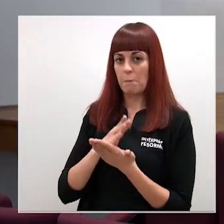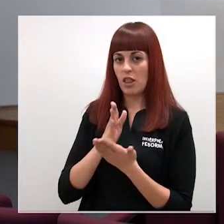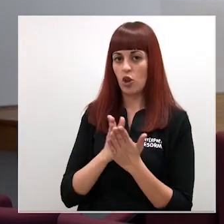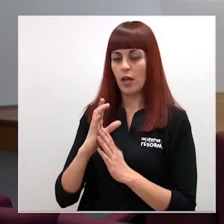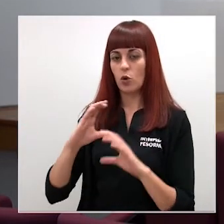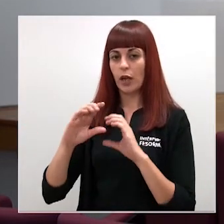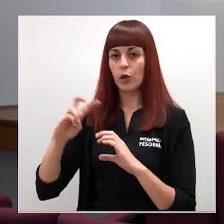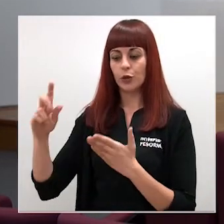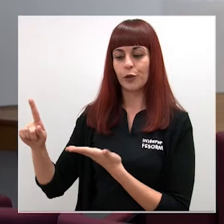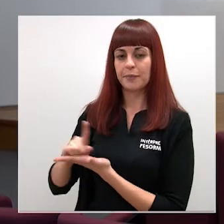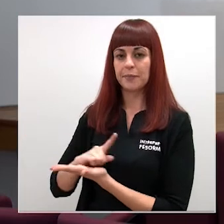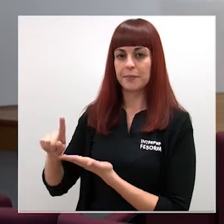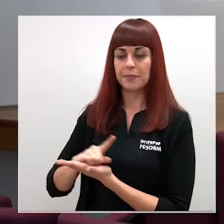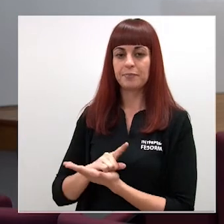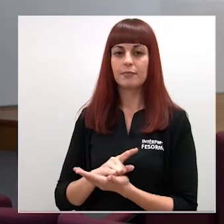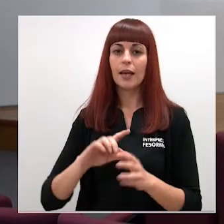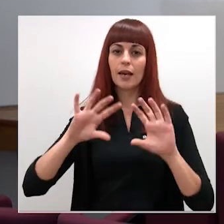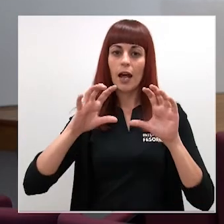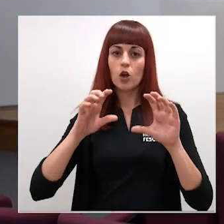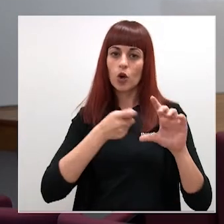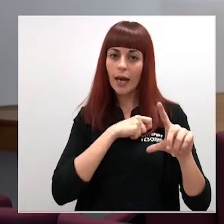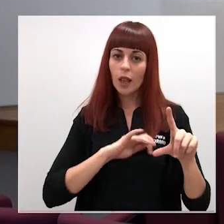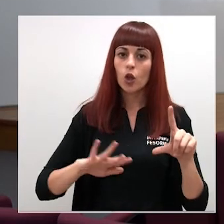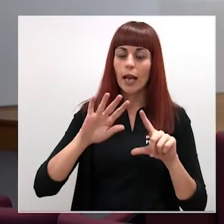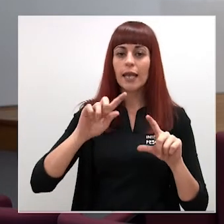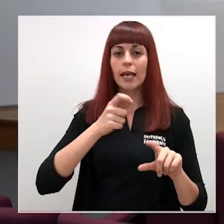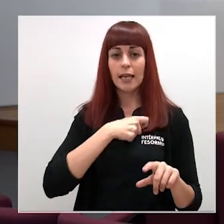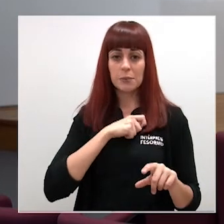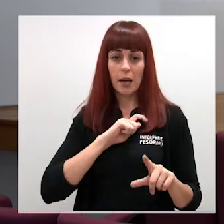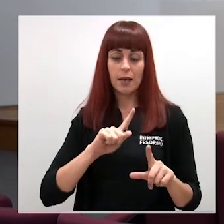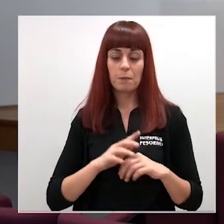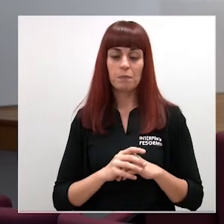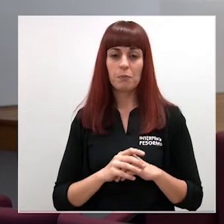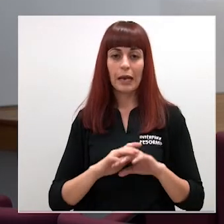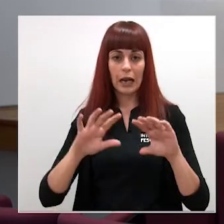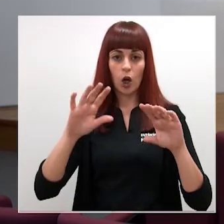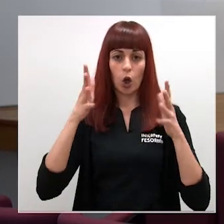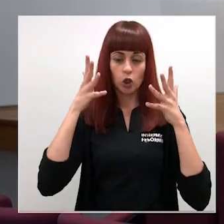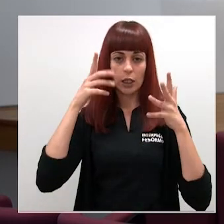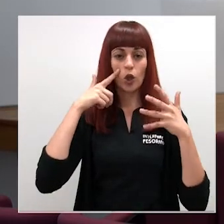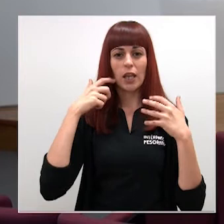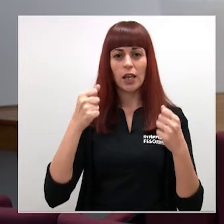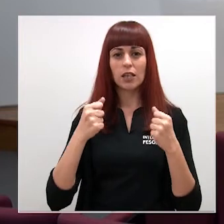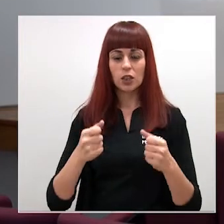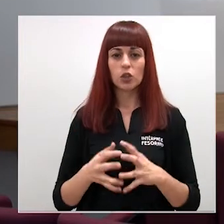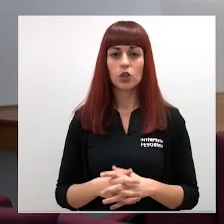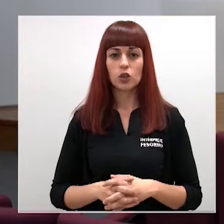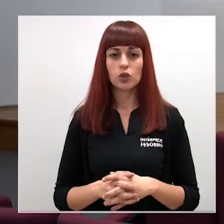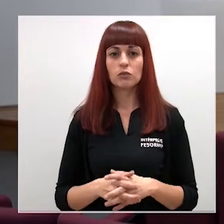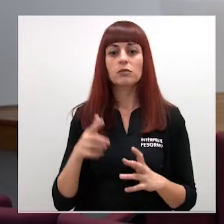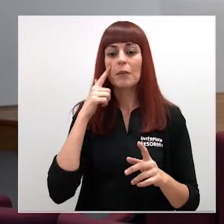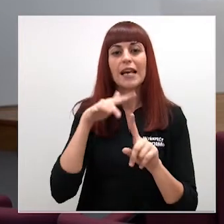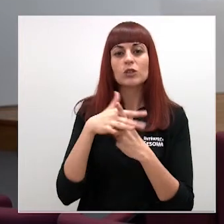través de otros medios de Radio Nacional de España para el consejero de salud se ha estabilizado y controlado la situación de las